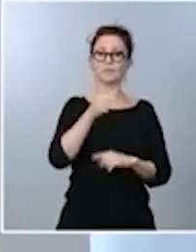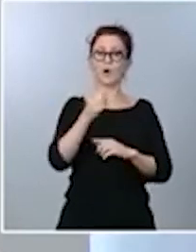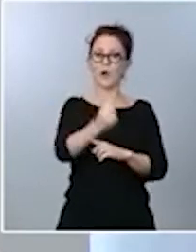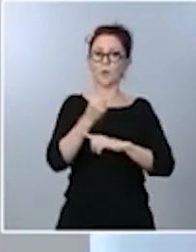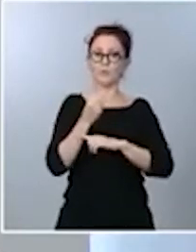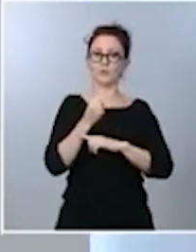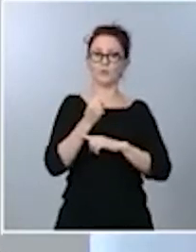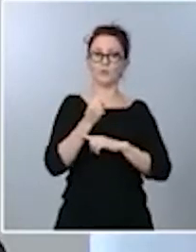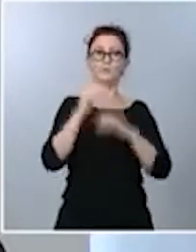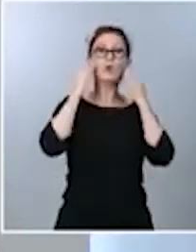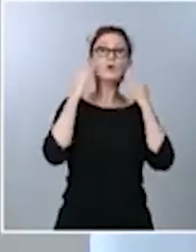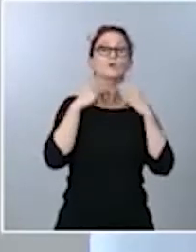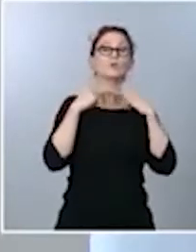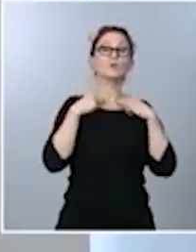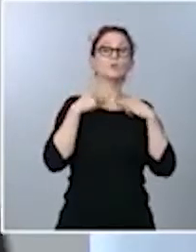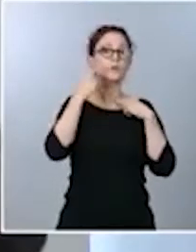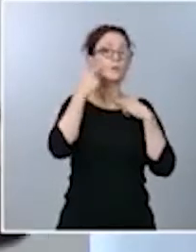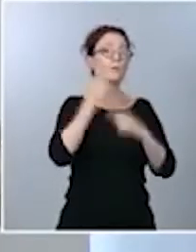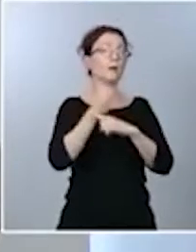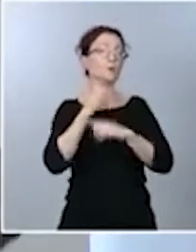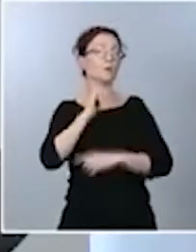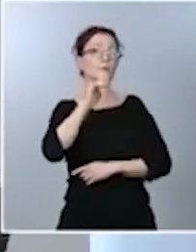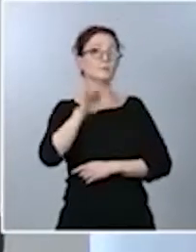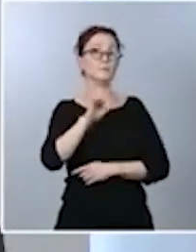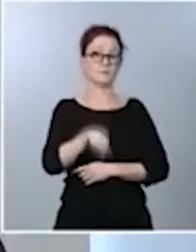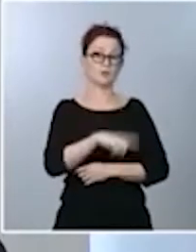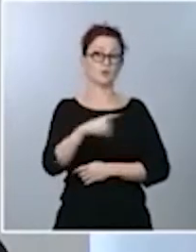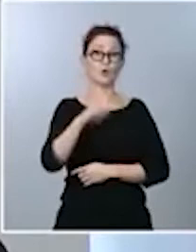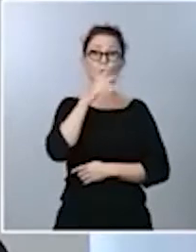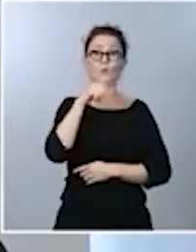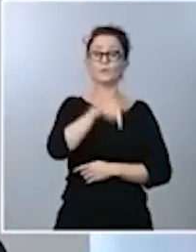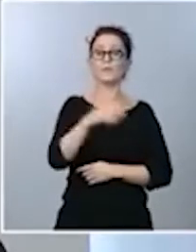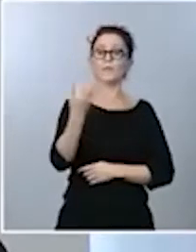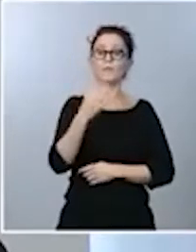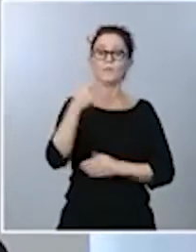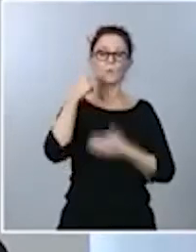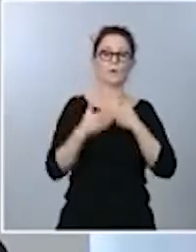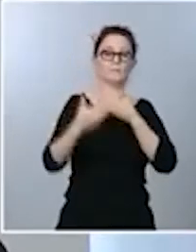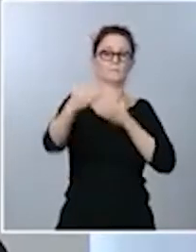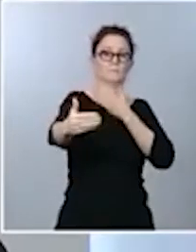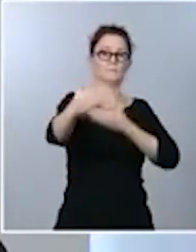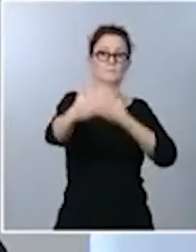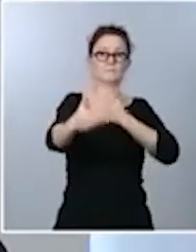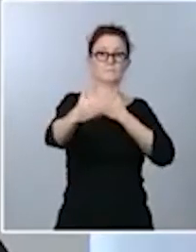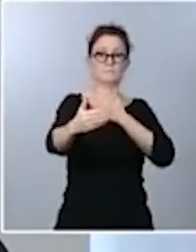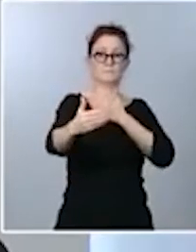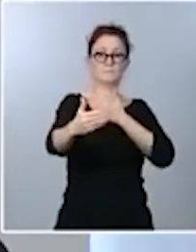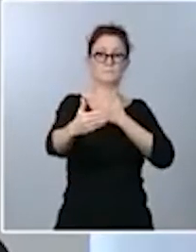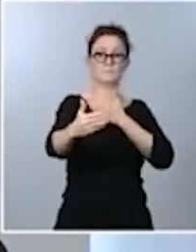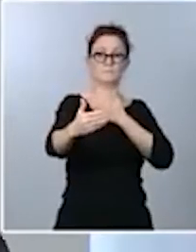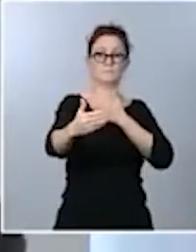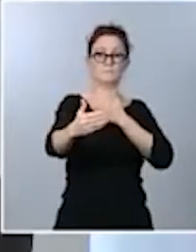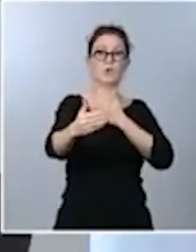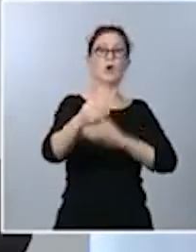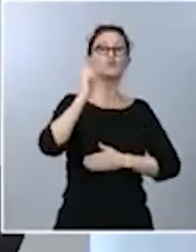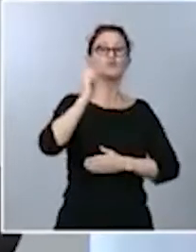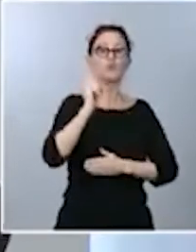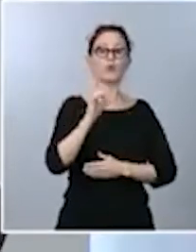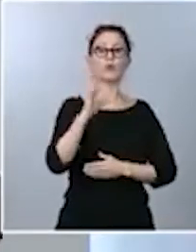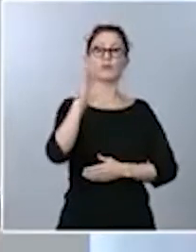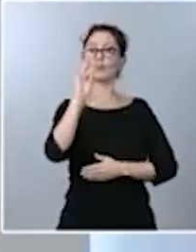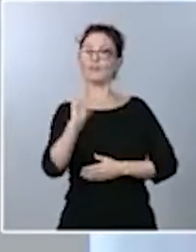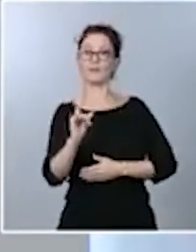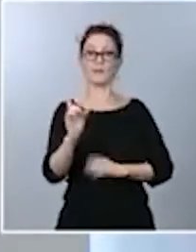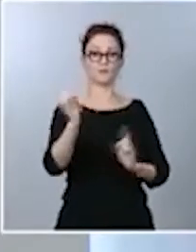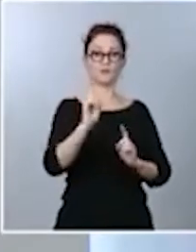relevante, porque es una medida que tendría que tener un horizonte temporal más allá de 15 días, o al menos tener la